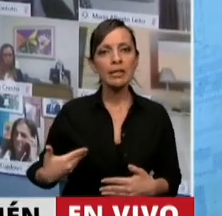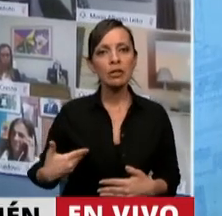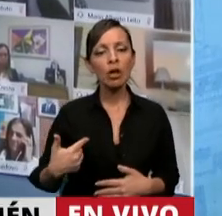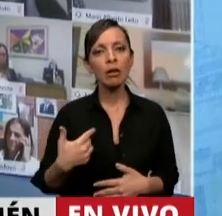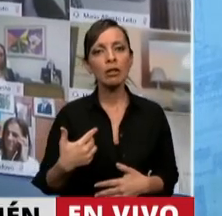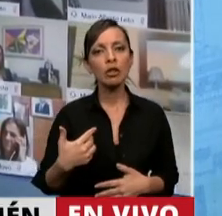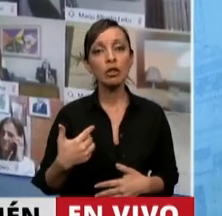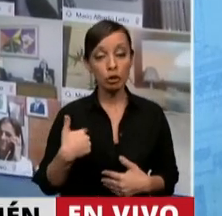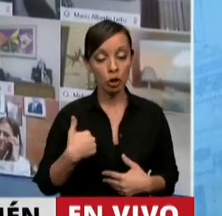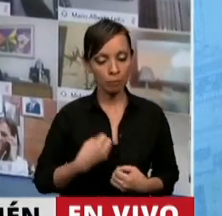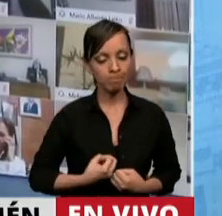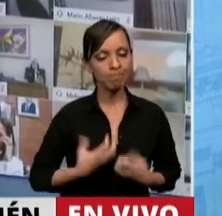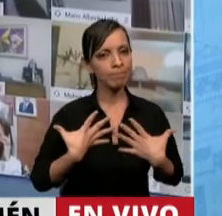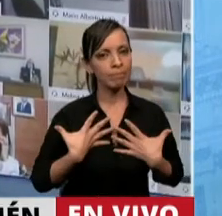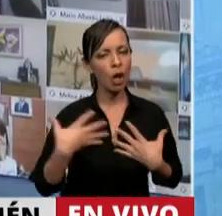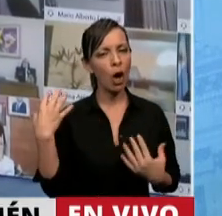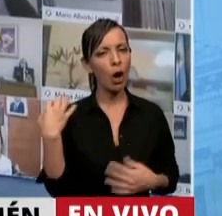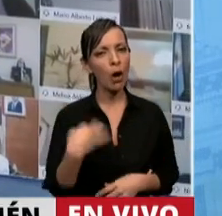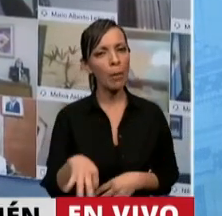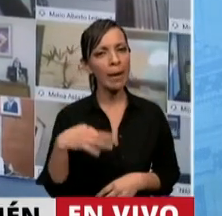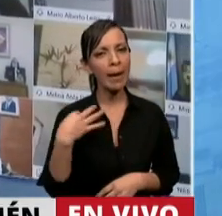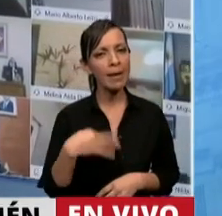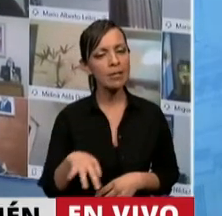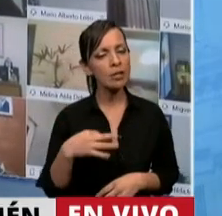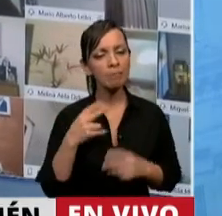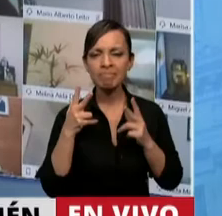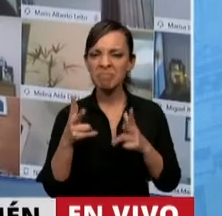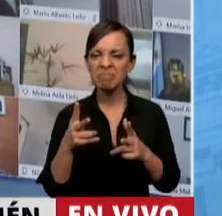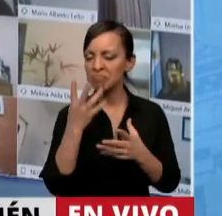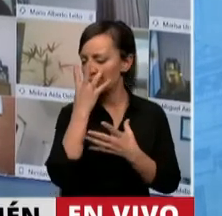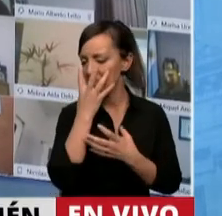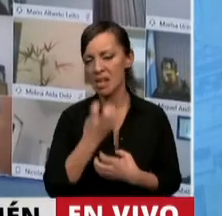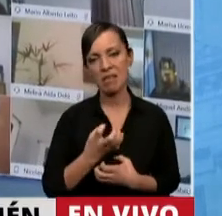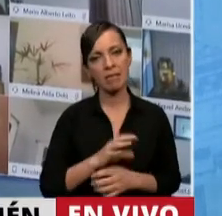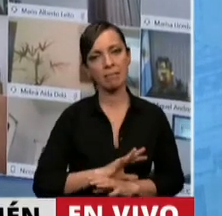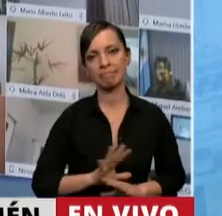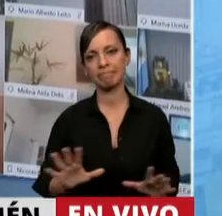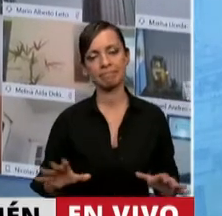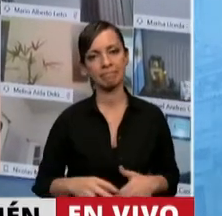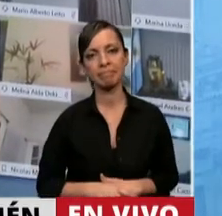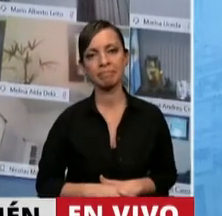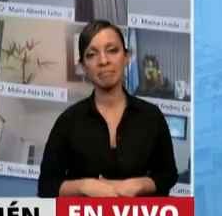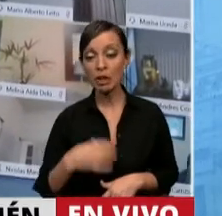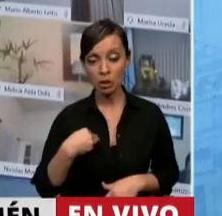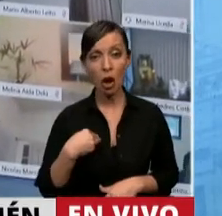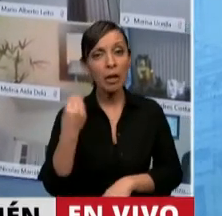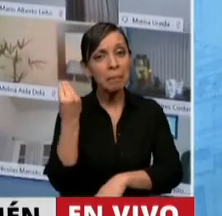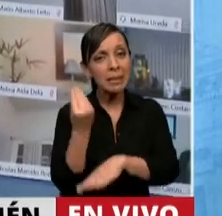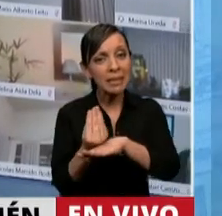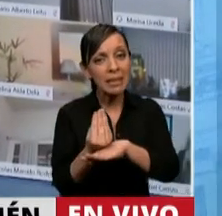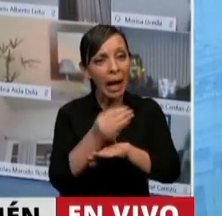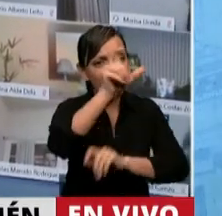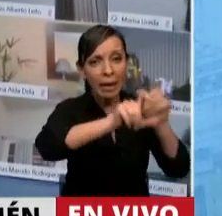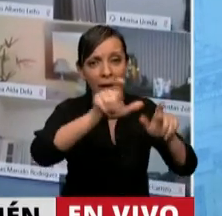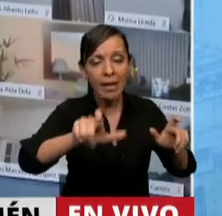tengo el deber, el deber de manifestar mi más profunda tristeza como representante del pueblo.